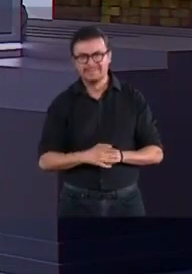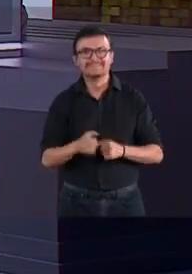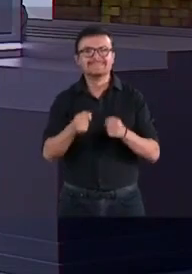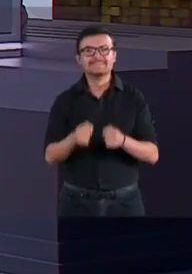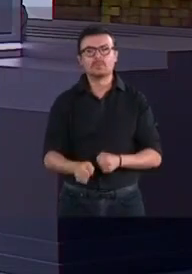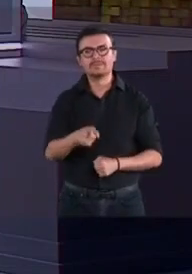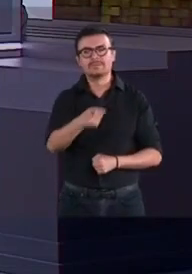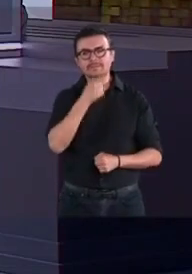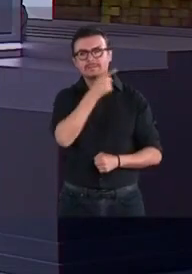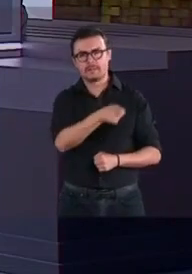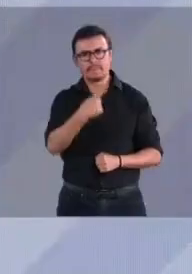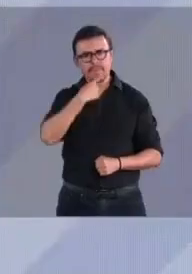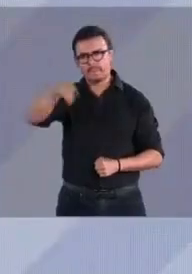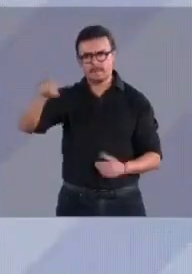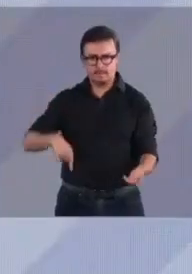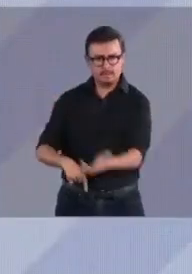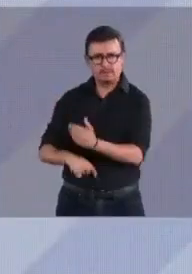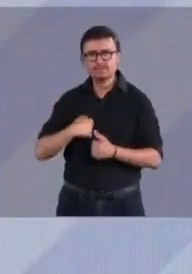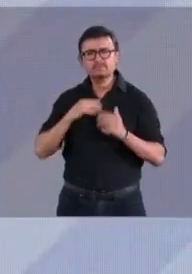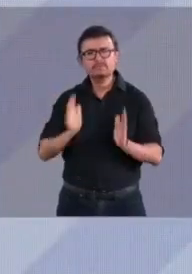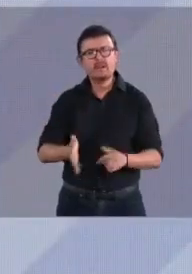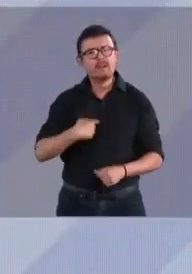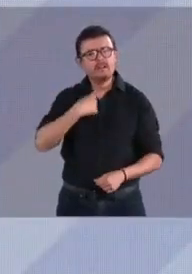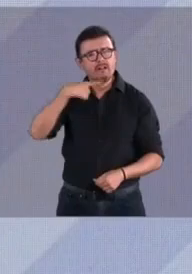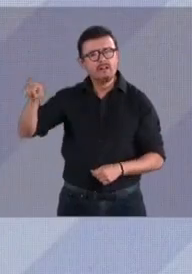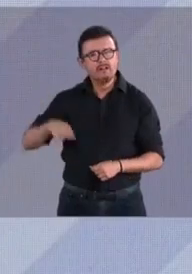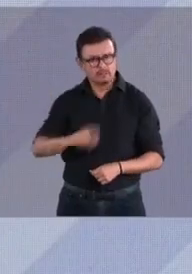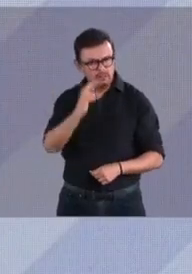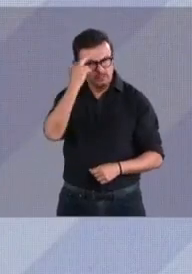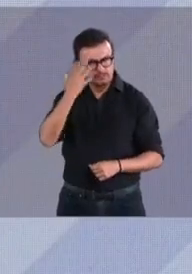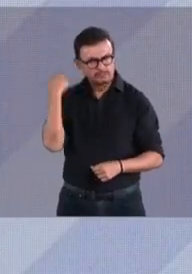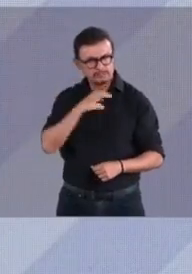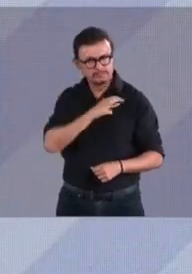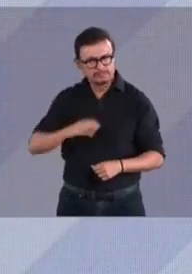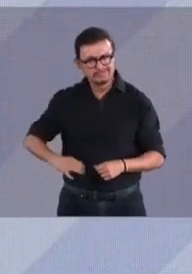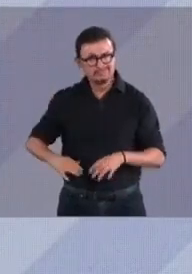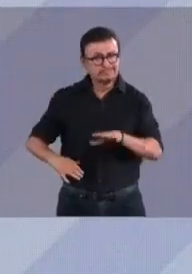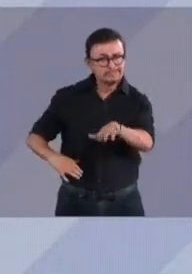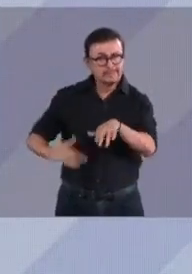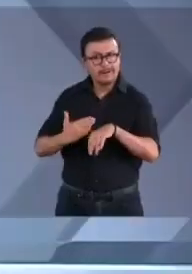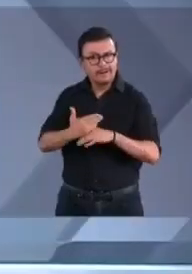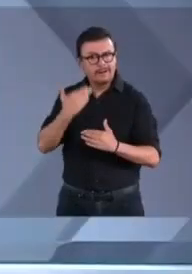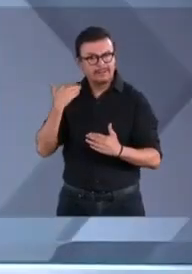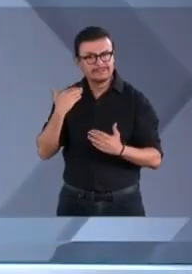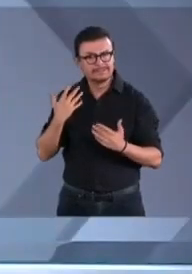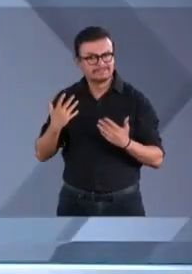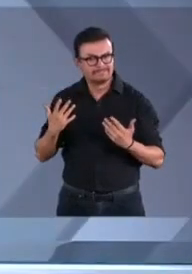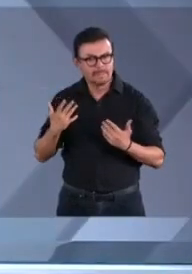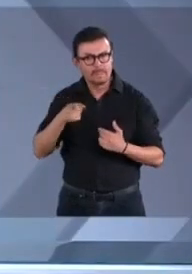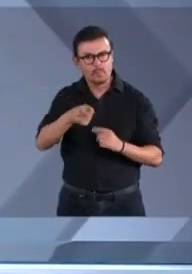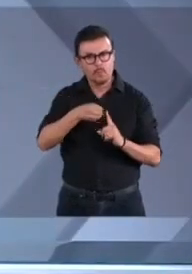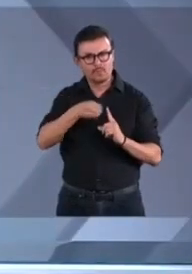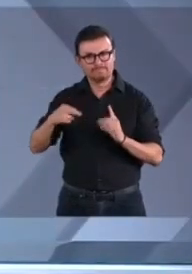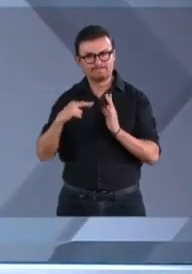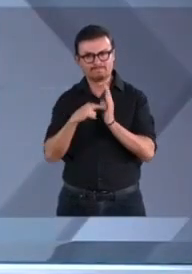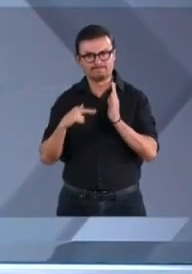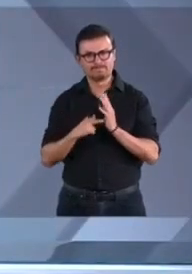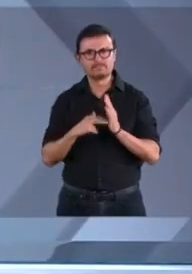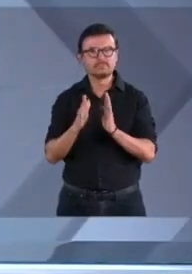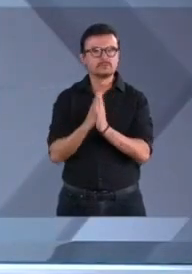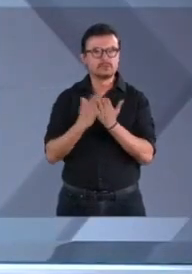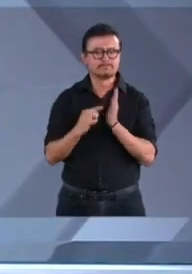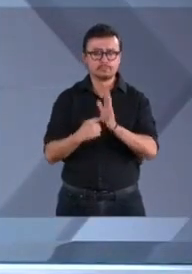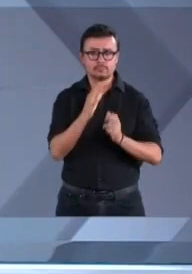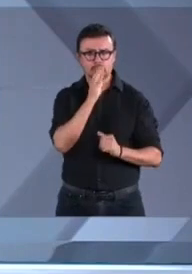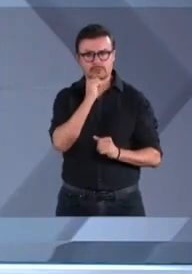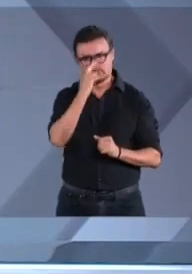presenté. Recordamos a las candidaturas que de acuerdo con el formato aprobado los libros no están permitidos. Pidió la palabra primero Jorge Máinez,